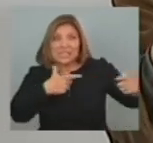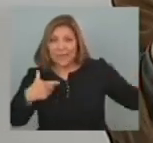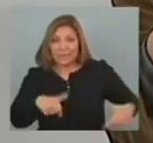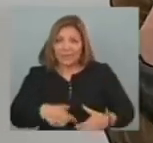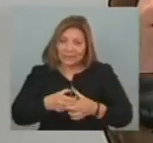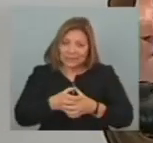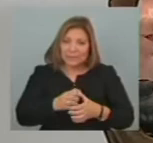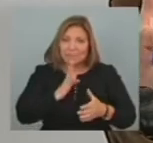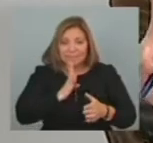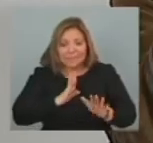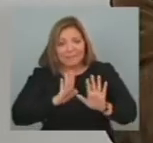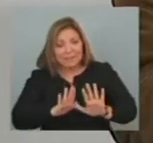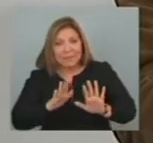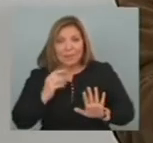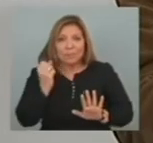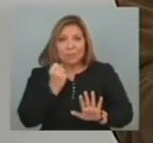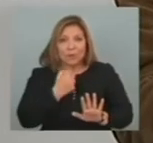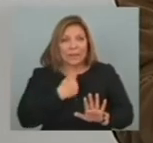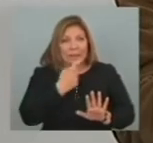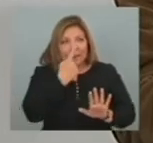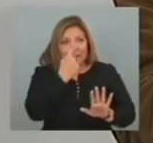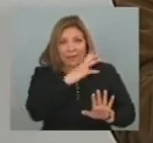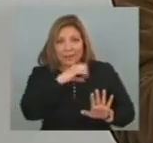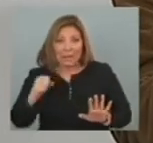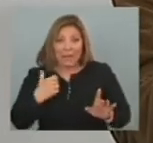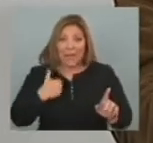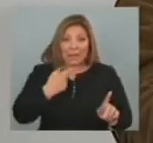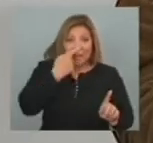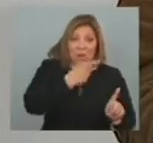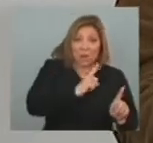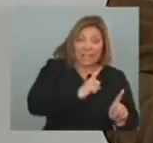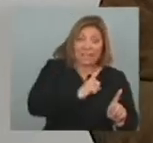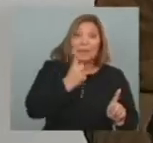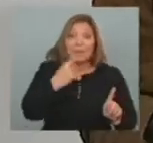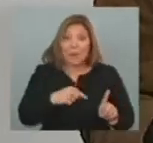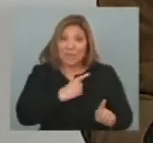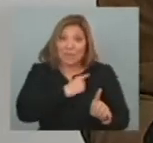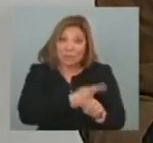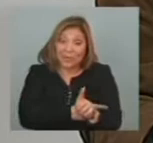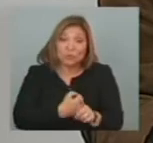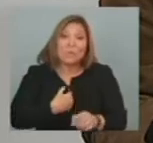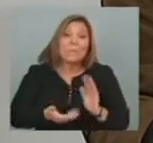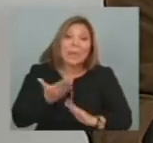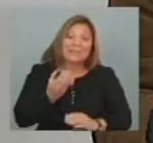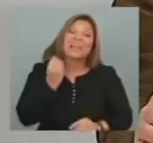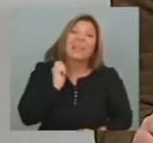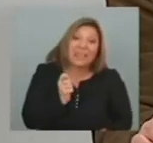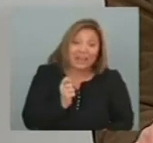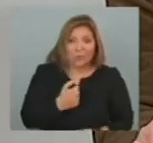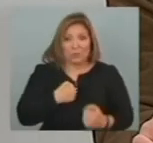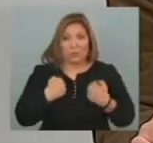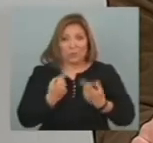que es Muy importante Para Uruguay No necesariamente Lo es para Argentina Entonces Los que tenemos Que hacer más esfuerzo Somos nosotros Naturalmente